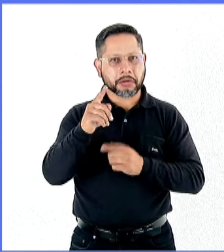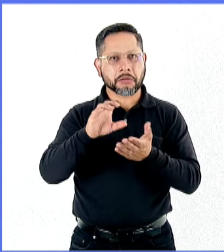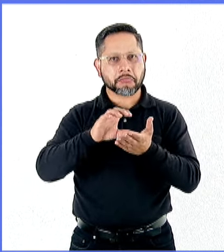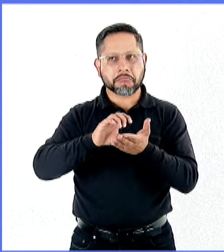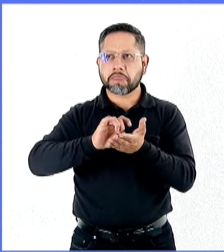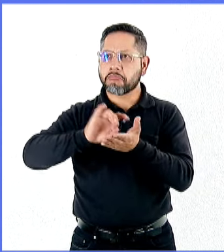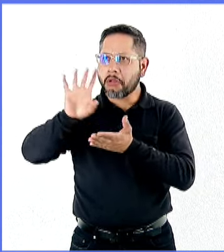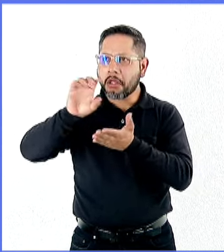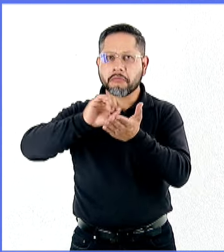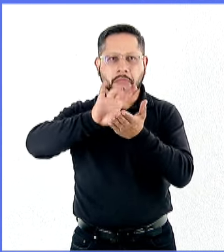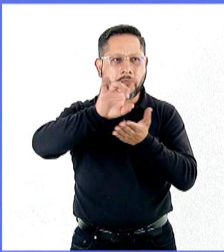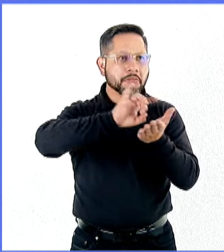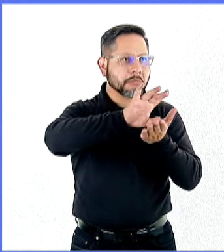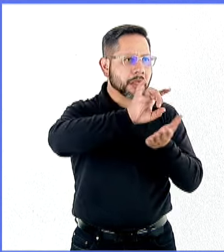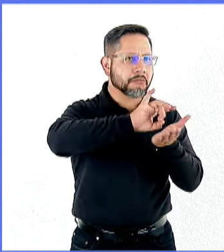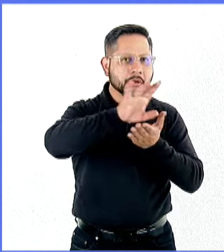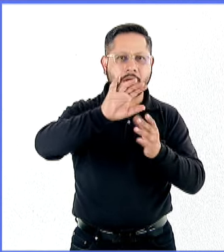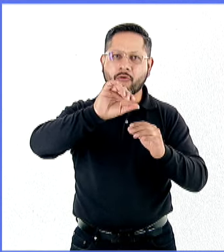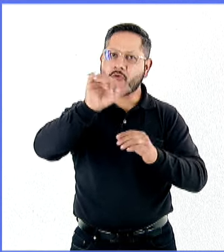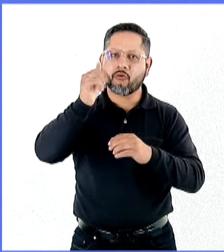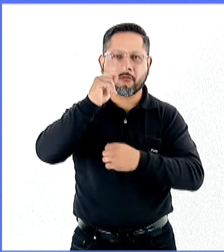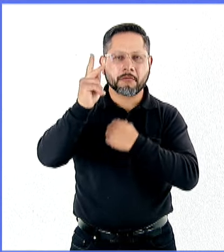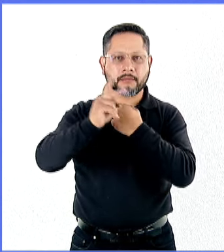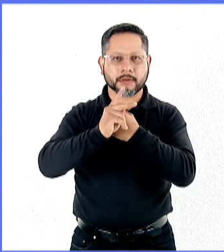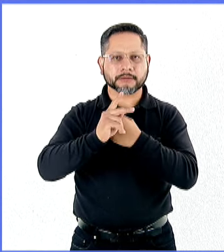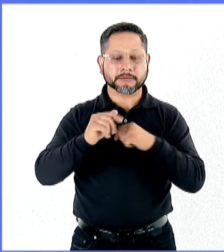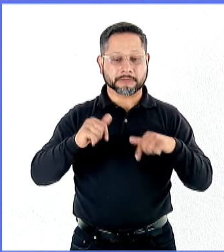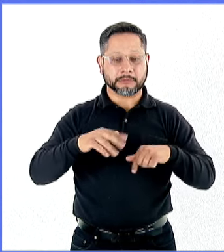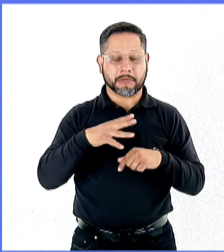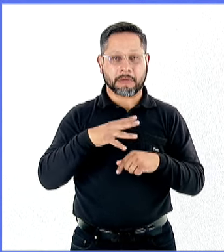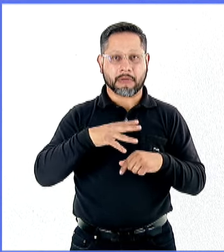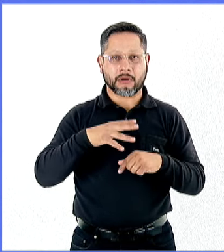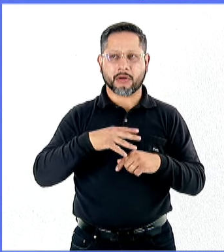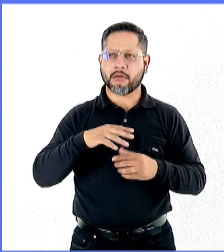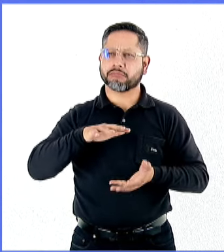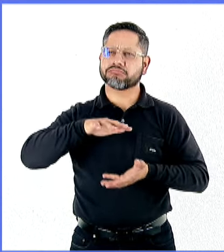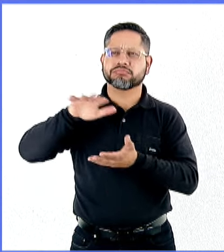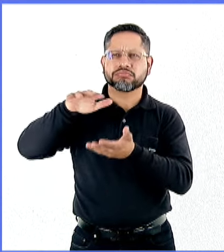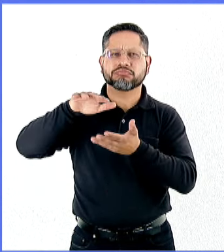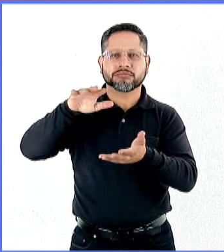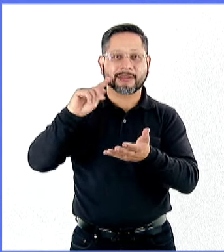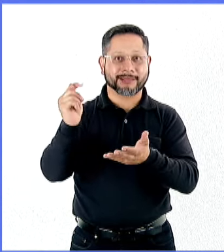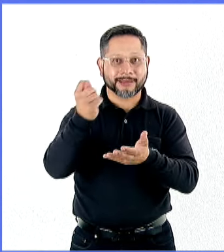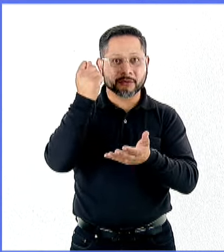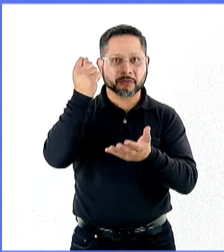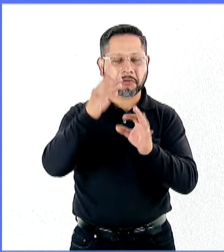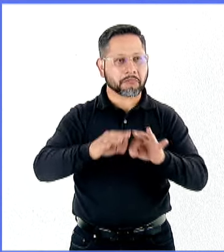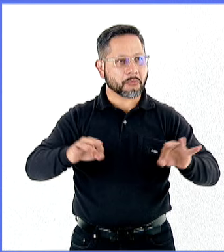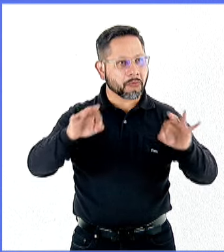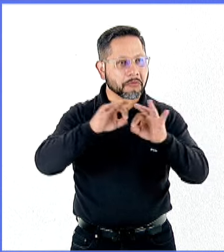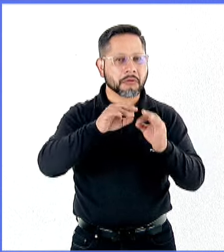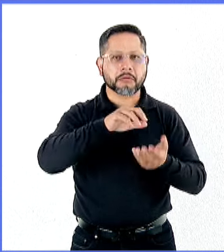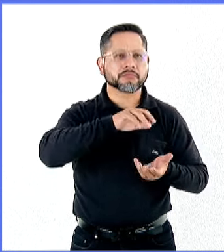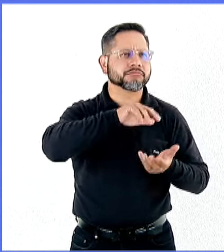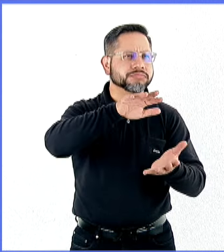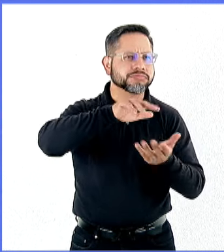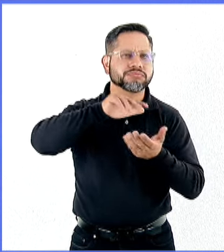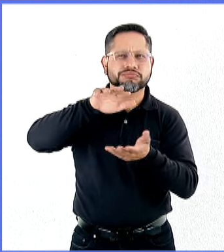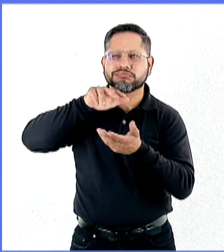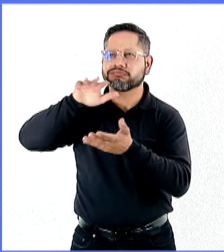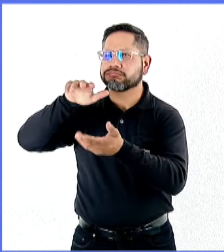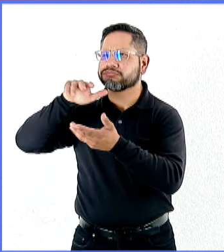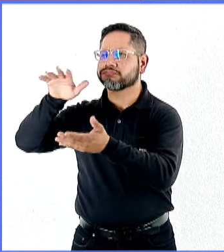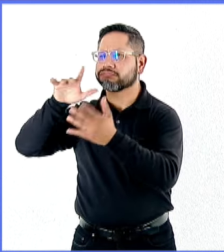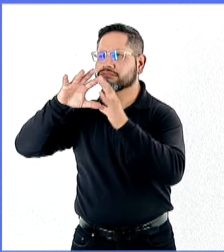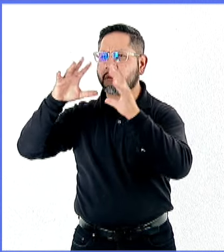manufacturas incluso de alta tecnología, México tiene un coeficiente de exportaciones de alta tecnología importante, interesante y